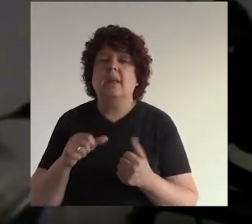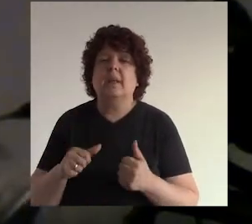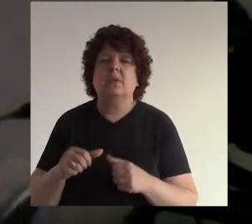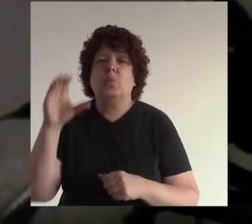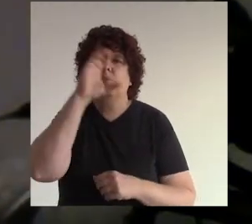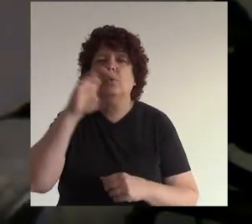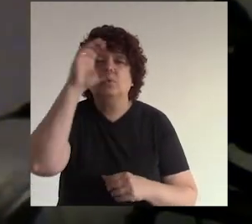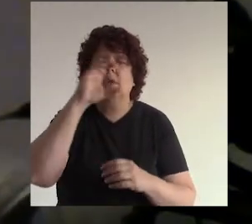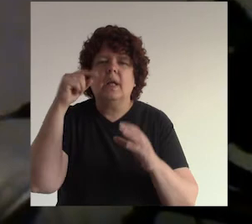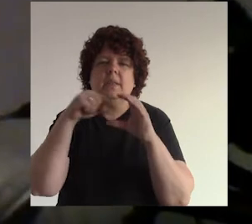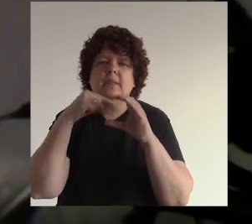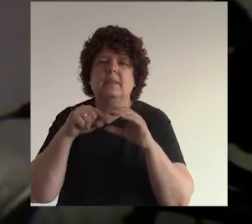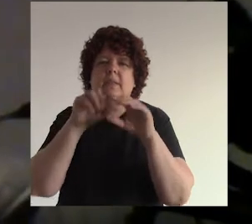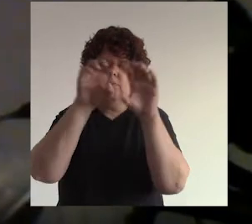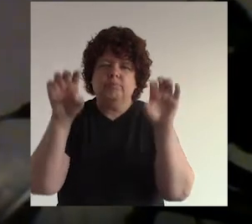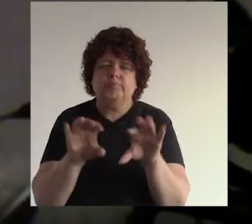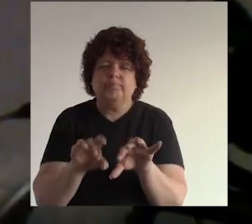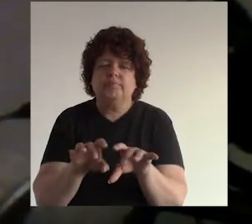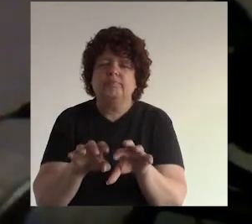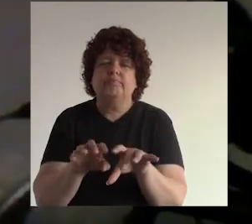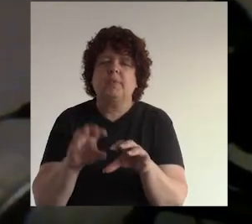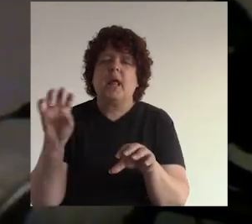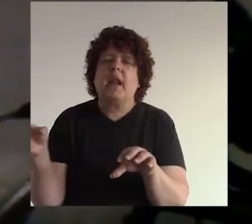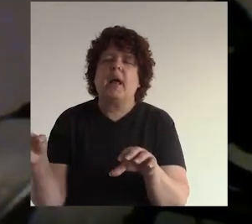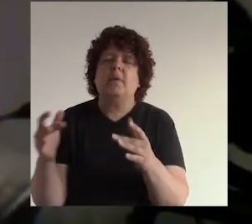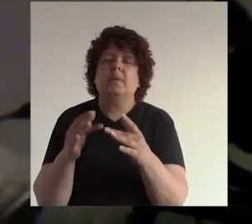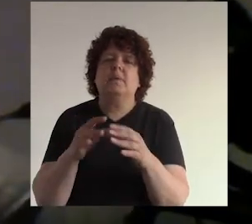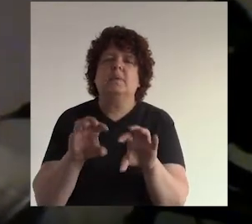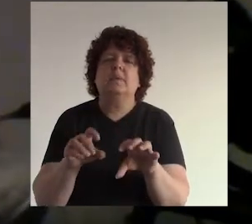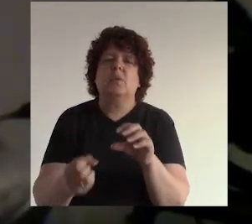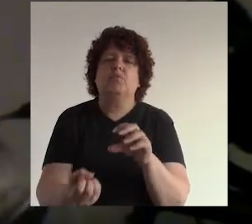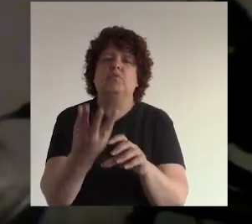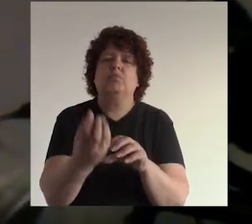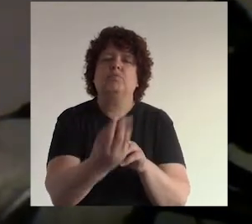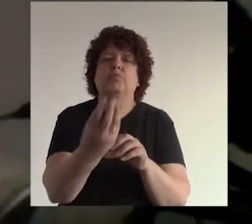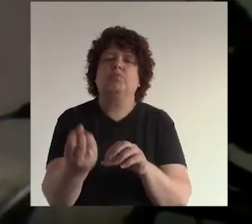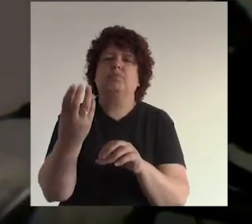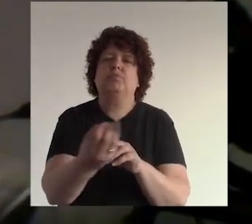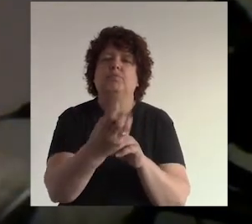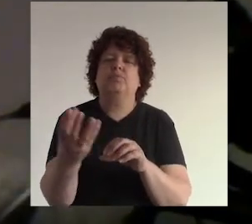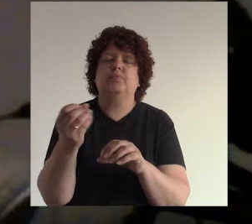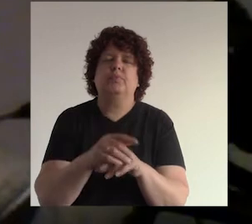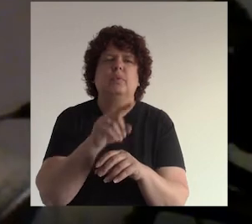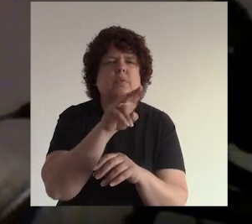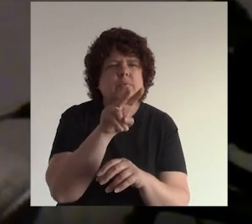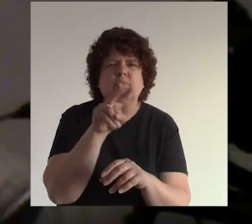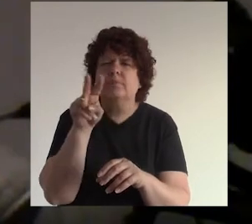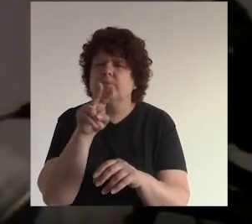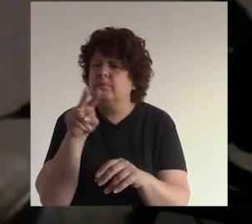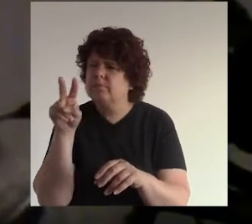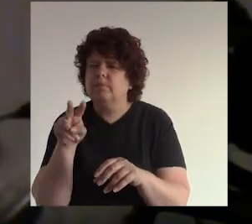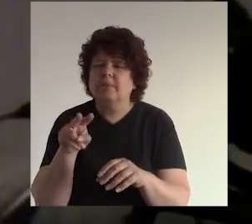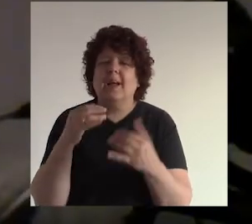en internet y buscan información radio con bluetooth y van a aparecer un montón de opciones ¿no? y así